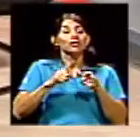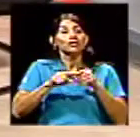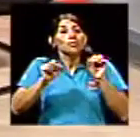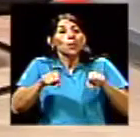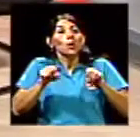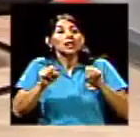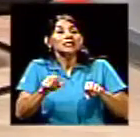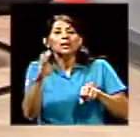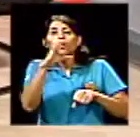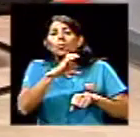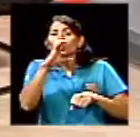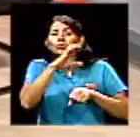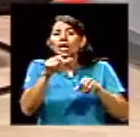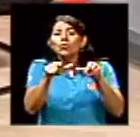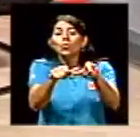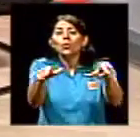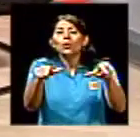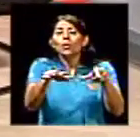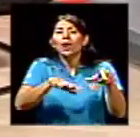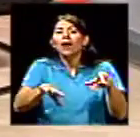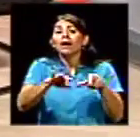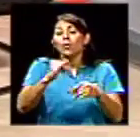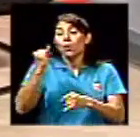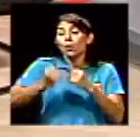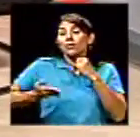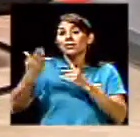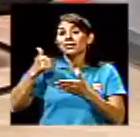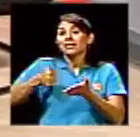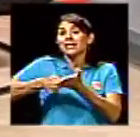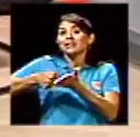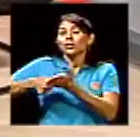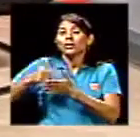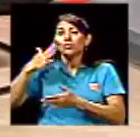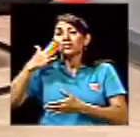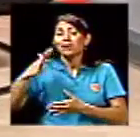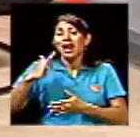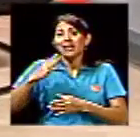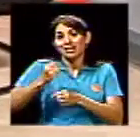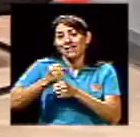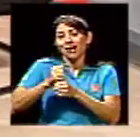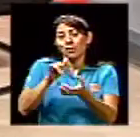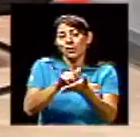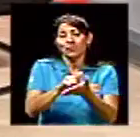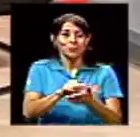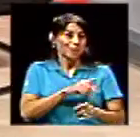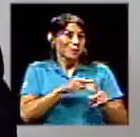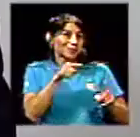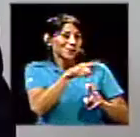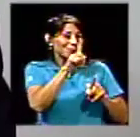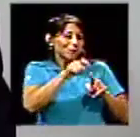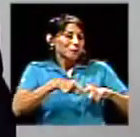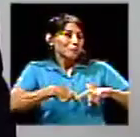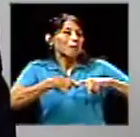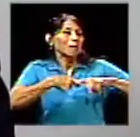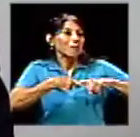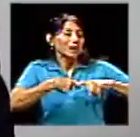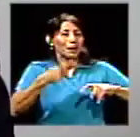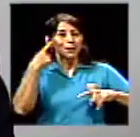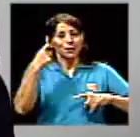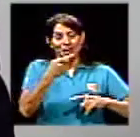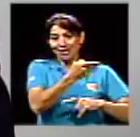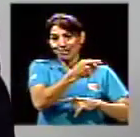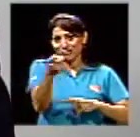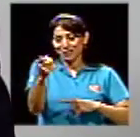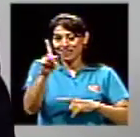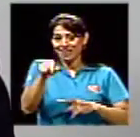elecciones haya sido muy similar a votación y trabajar con eso. Pero eso lo tenemos que dejar para otro programa, porque a las amigas y amigos tenemos que